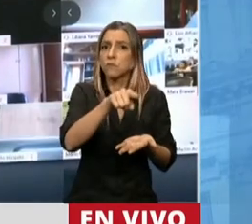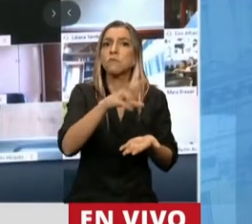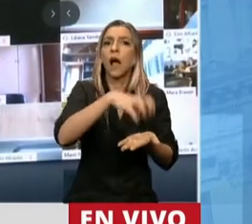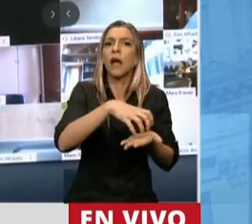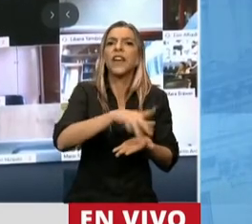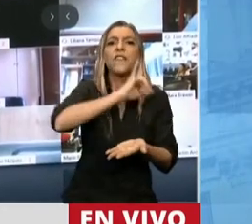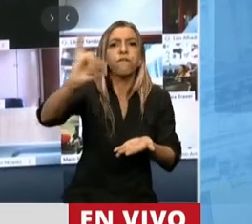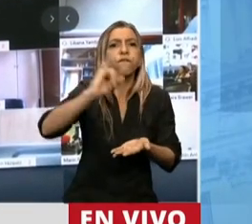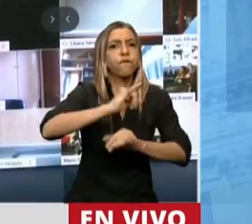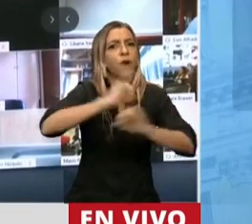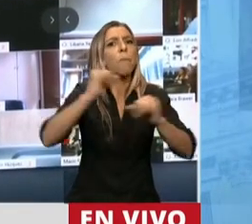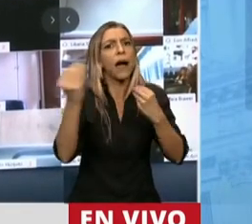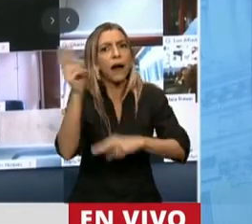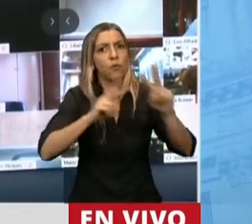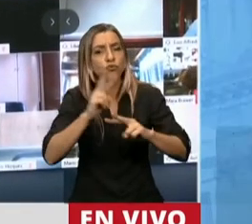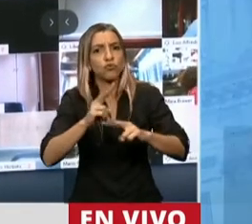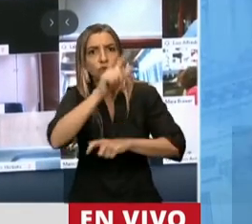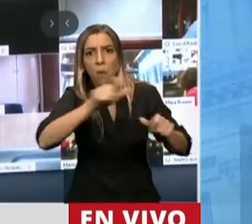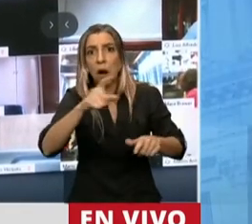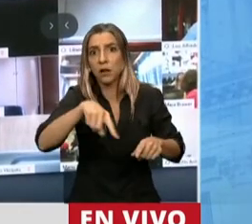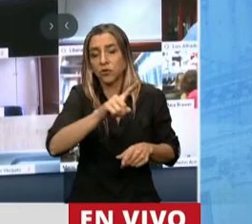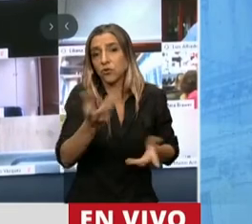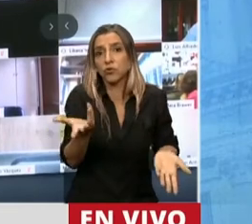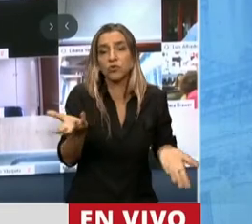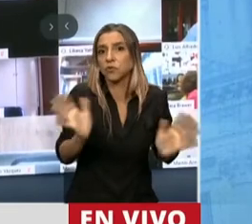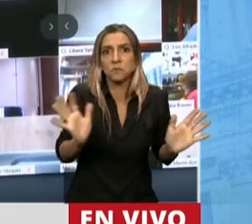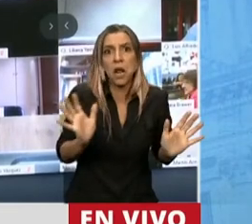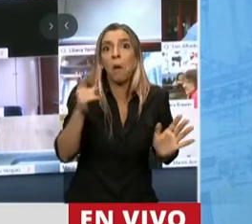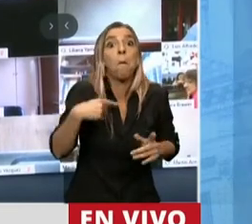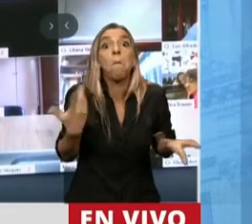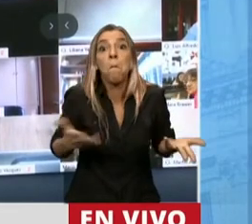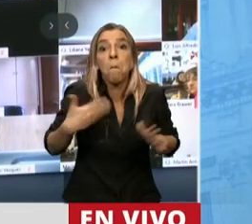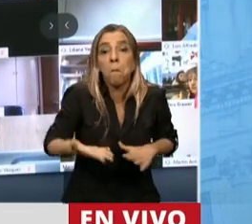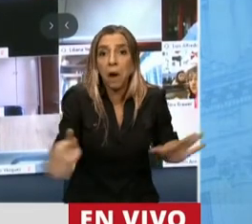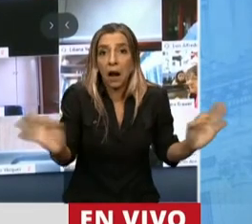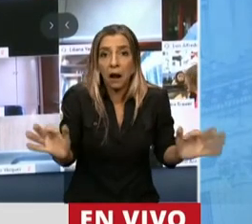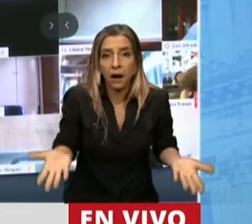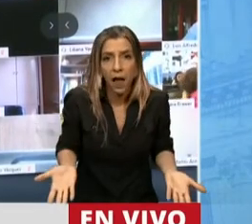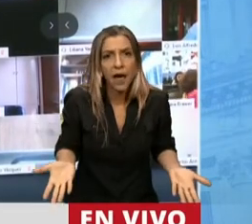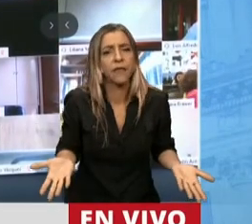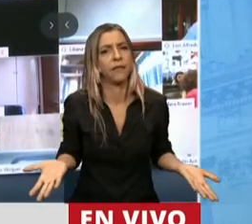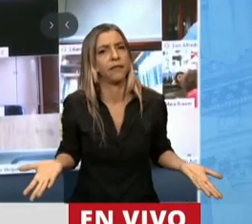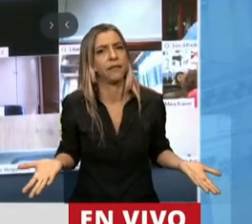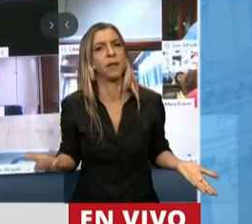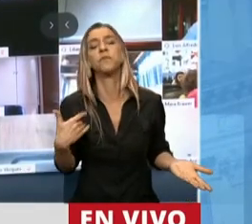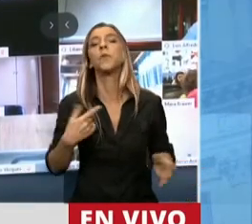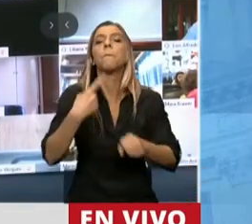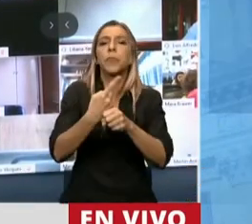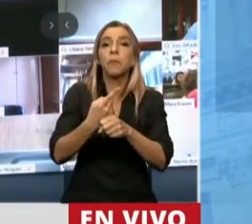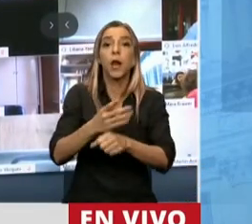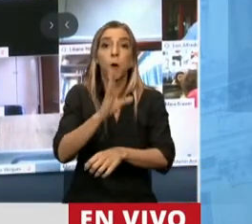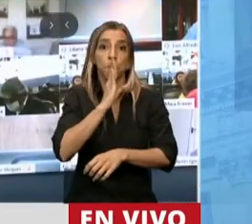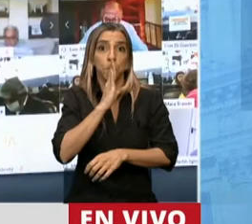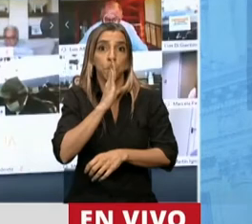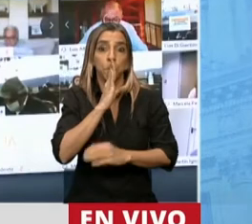de Búsquedas de Personas a pesar de que estamos en una provincia limítrofe. Y la única respuesta primero fue el